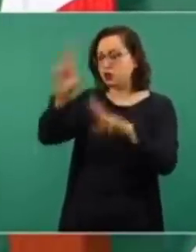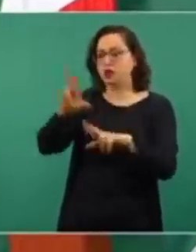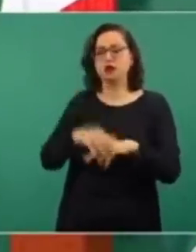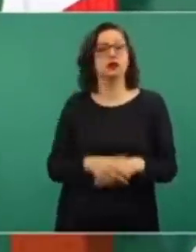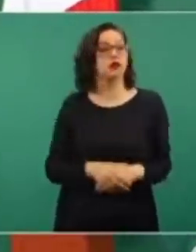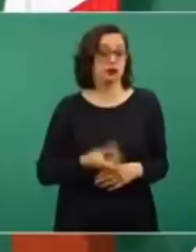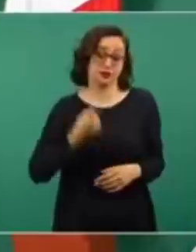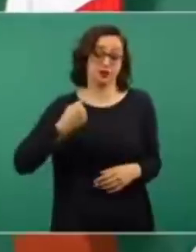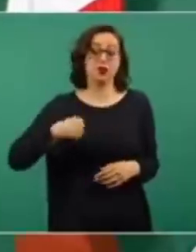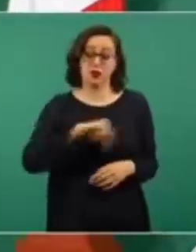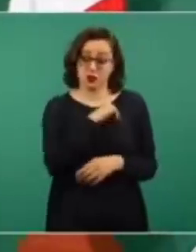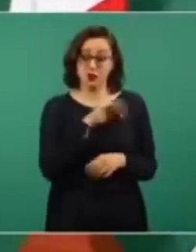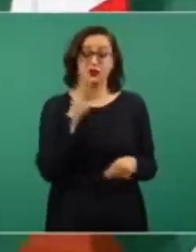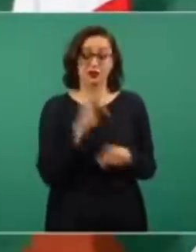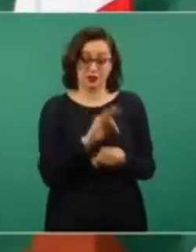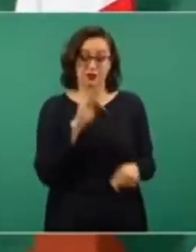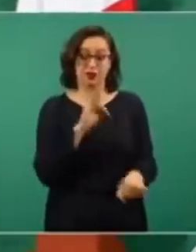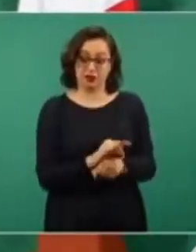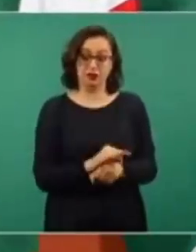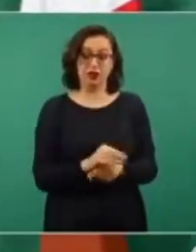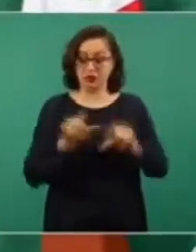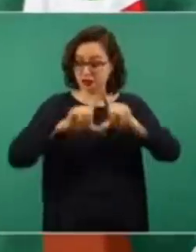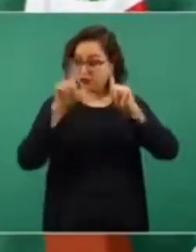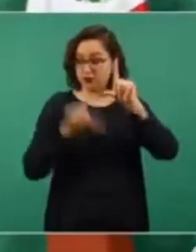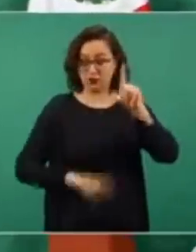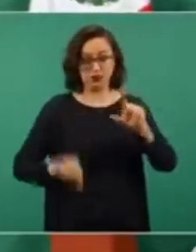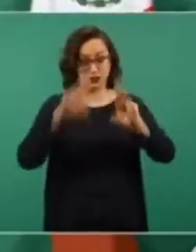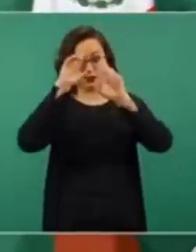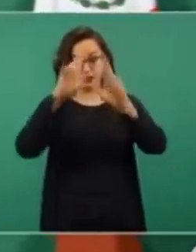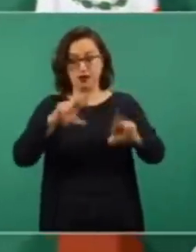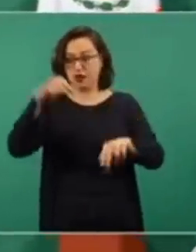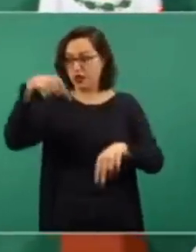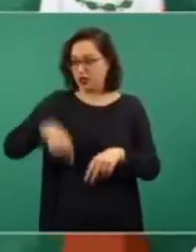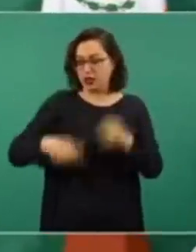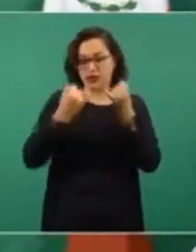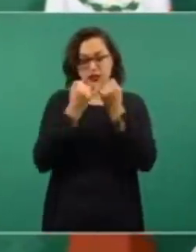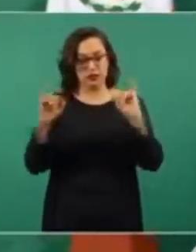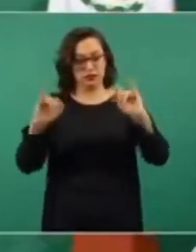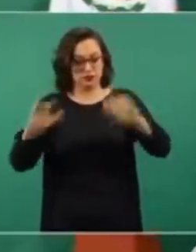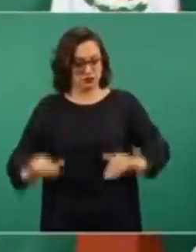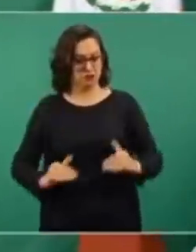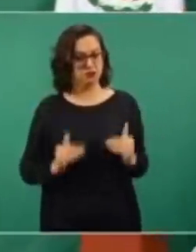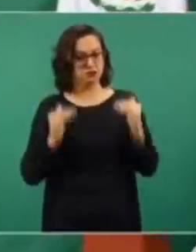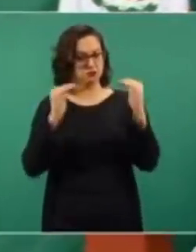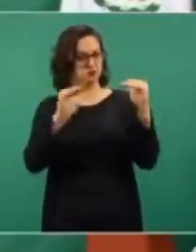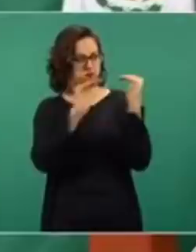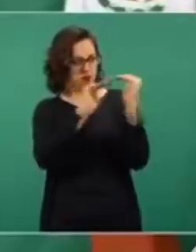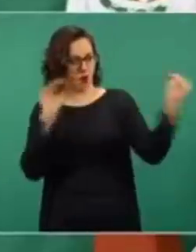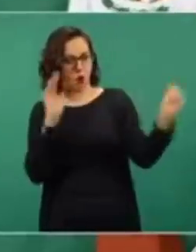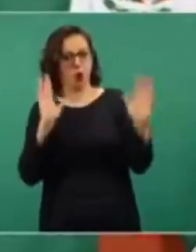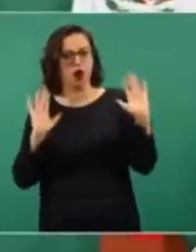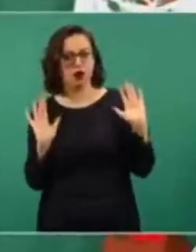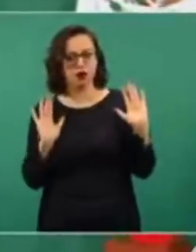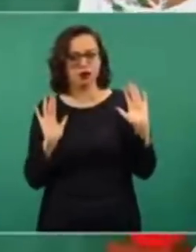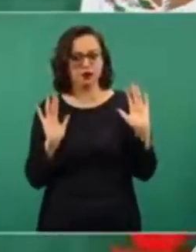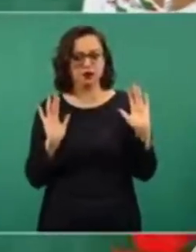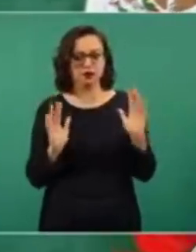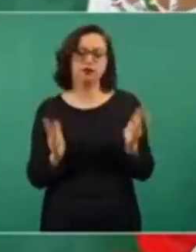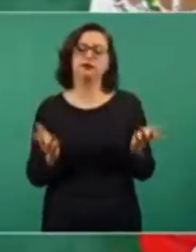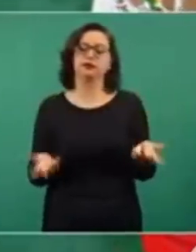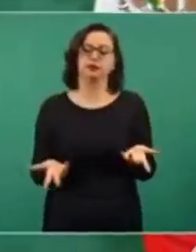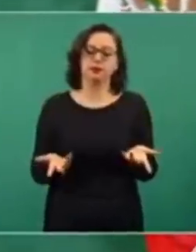ese derecho porque somos un país independiente, un país soberano. Entonces, ya